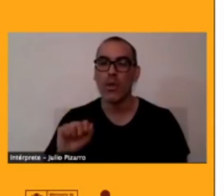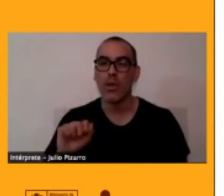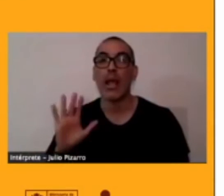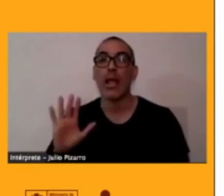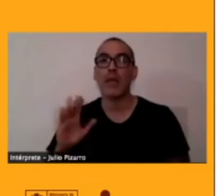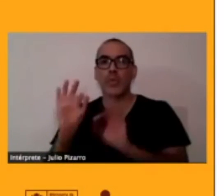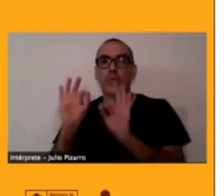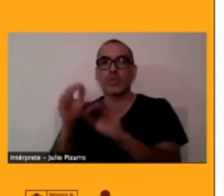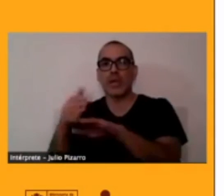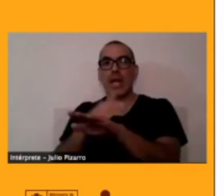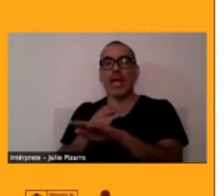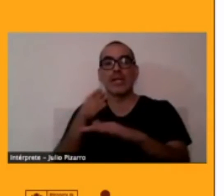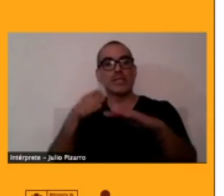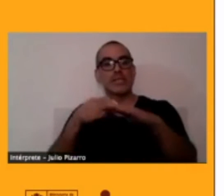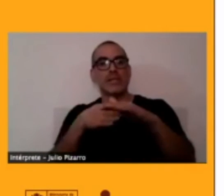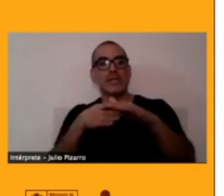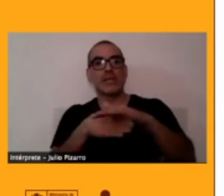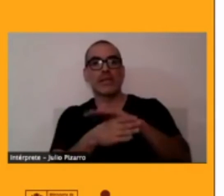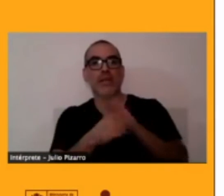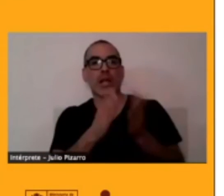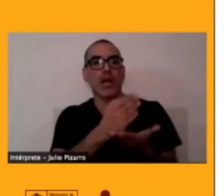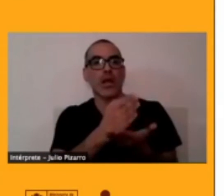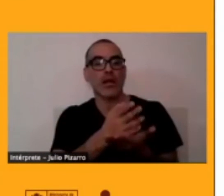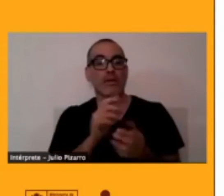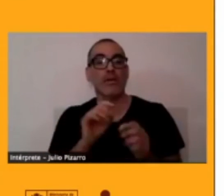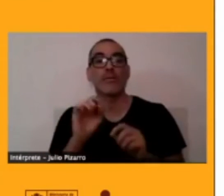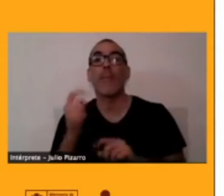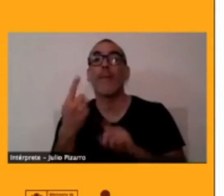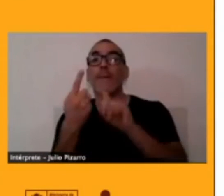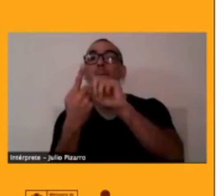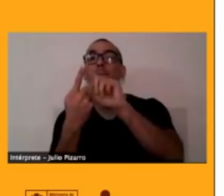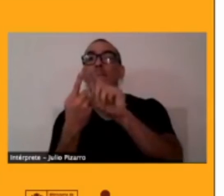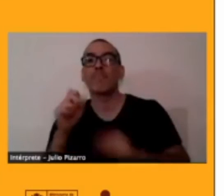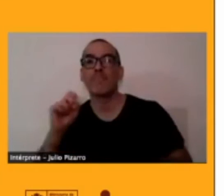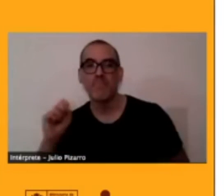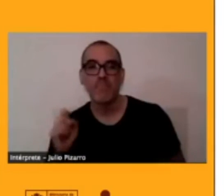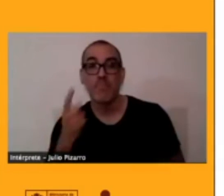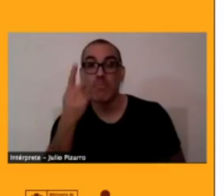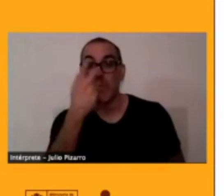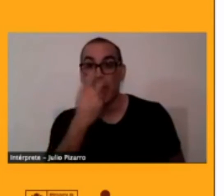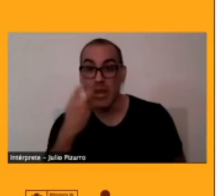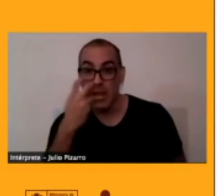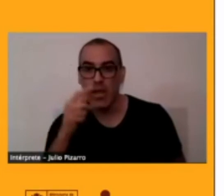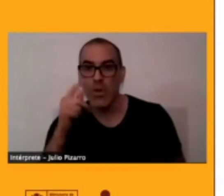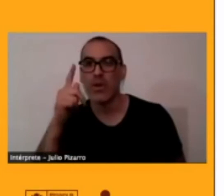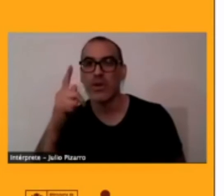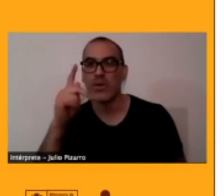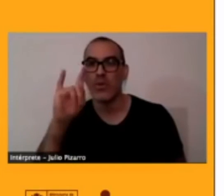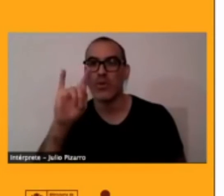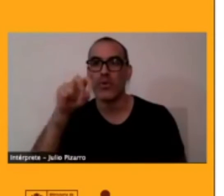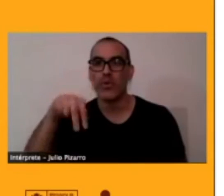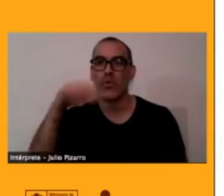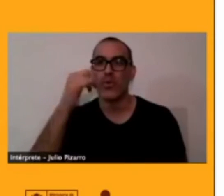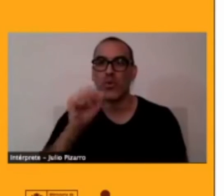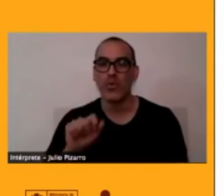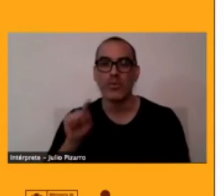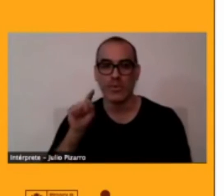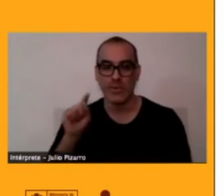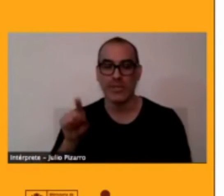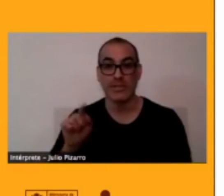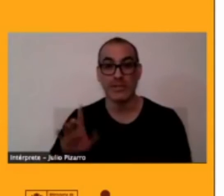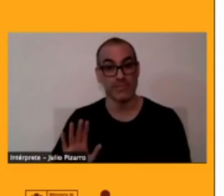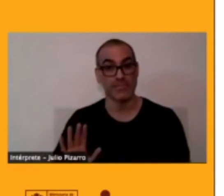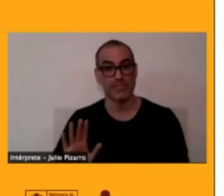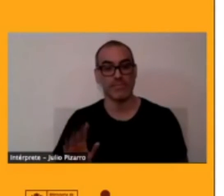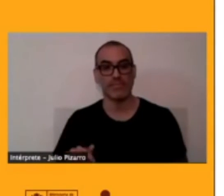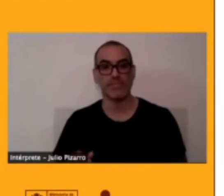entonces él aprendió de primera mano la lengua junto a Josep Zuleta, la lengua Kunza y Juan Tomás